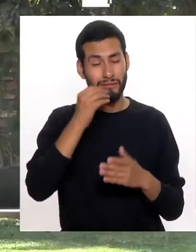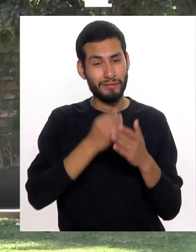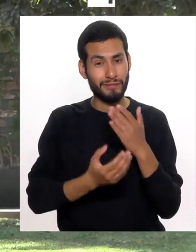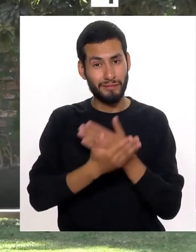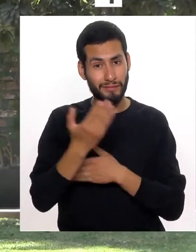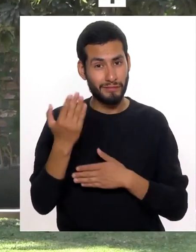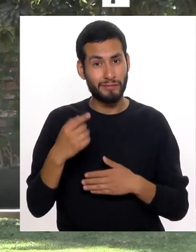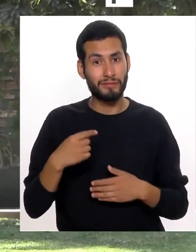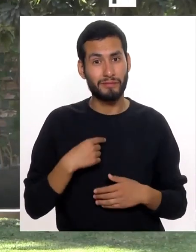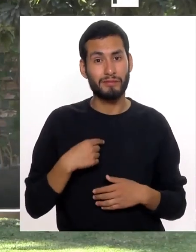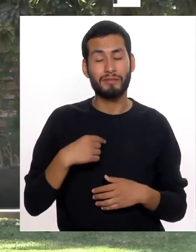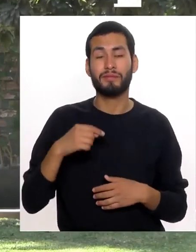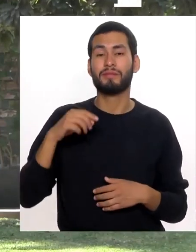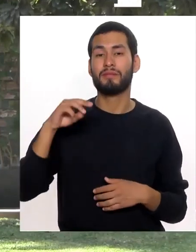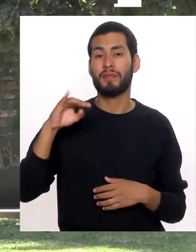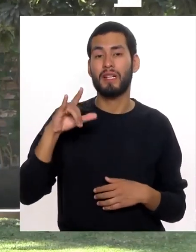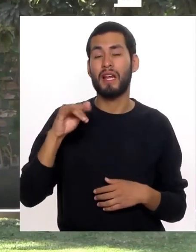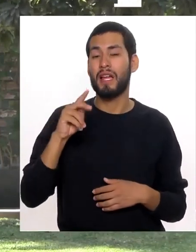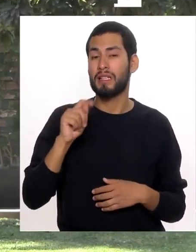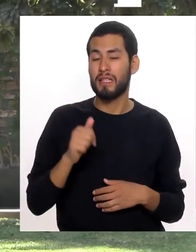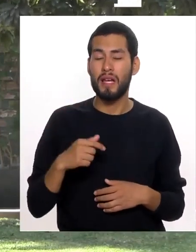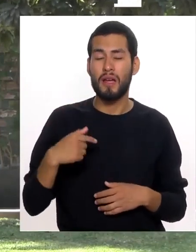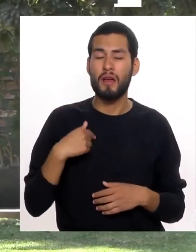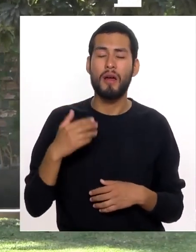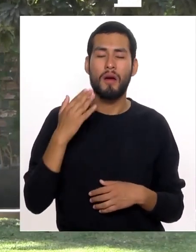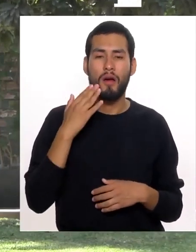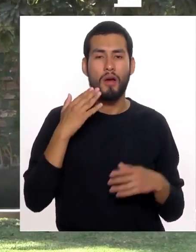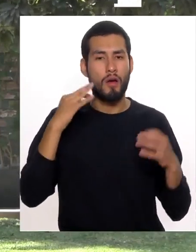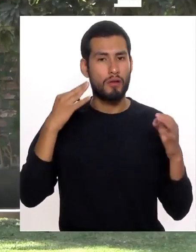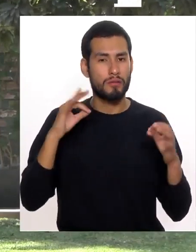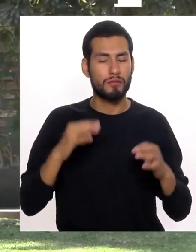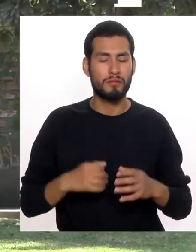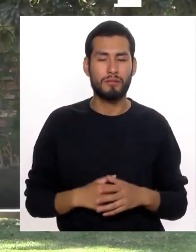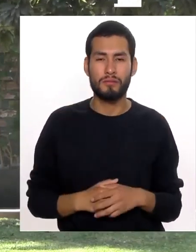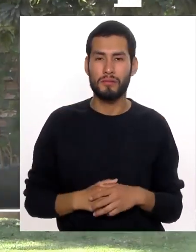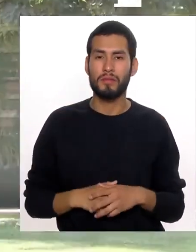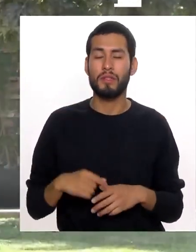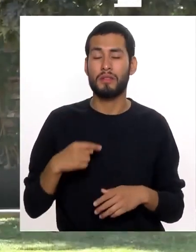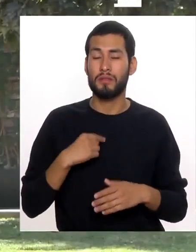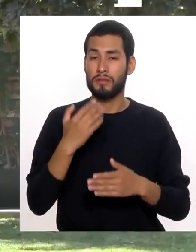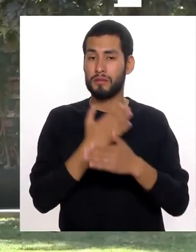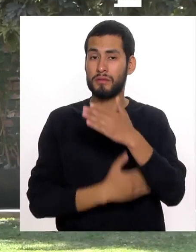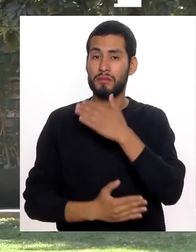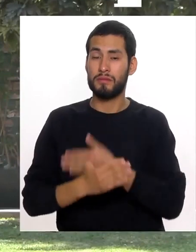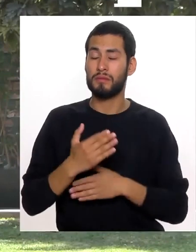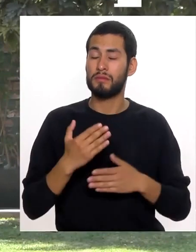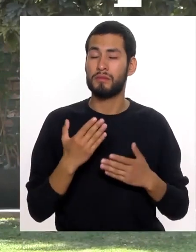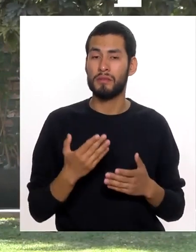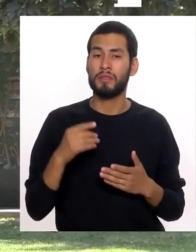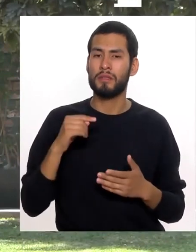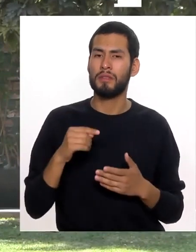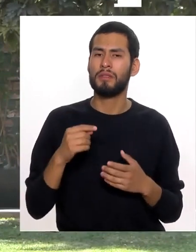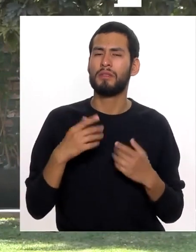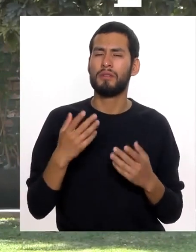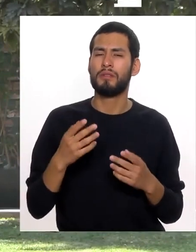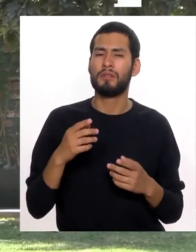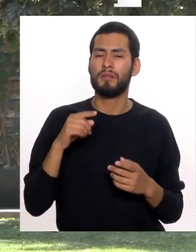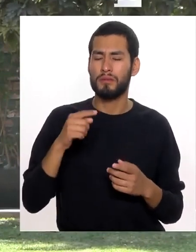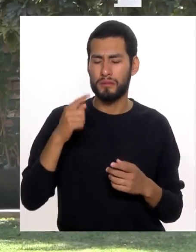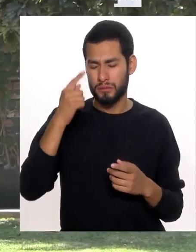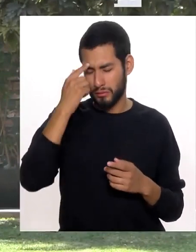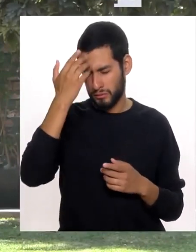Hola Buenos días Soy Mililastra Soy madre soltera Mi discapacidad Es una